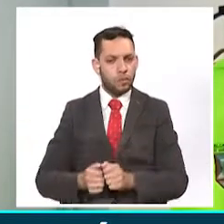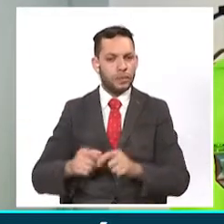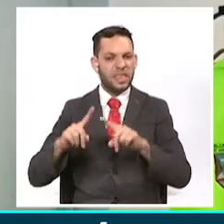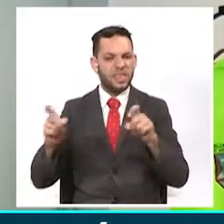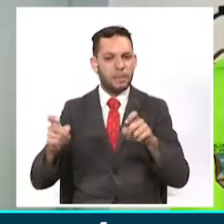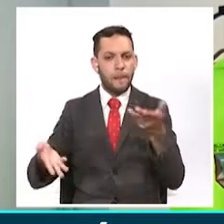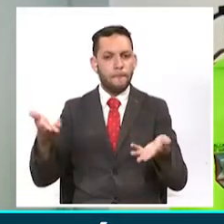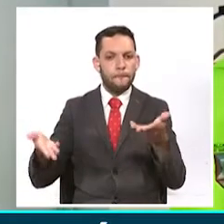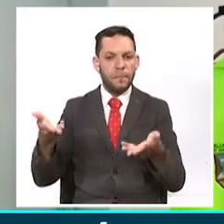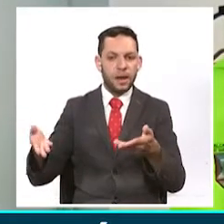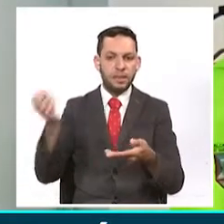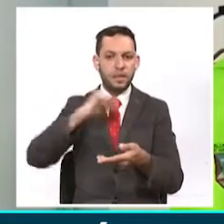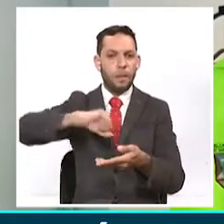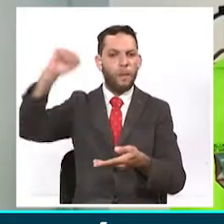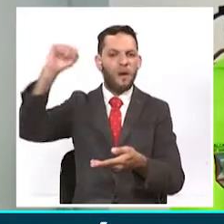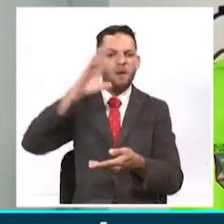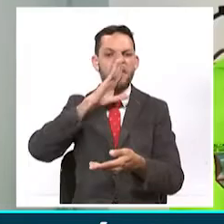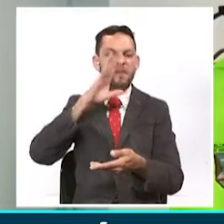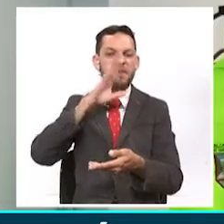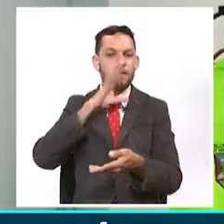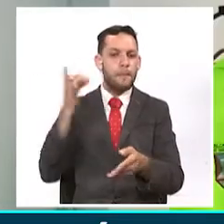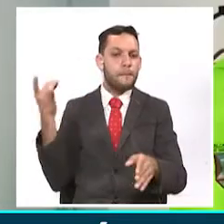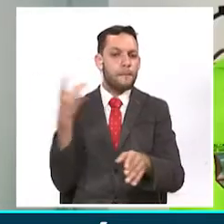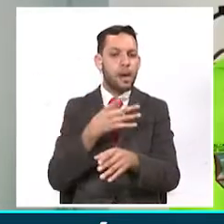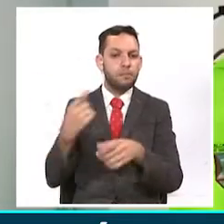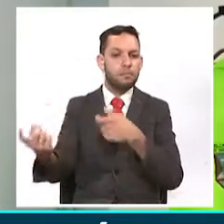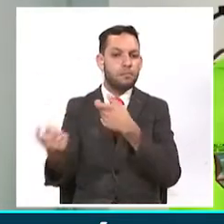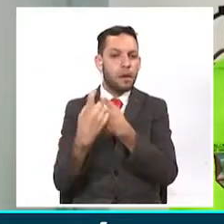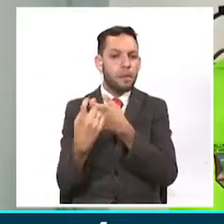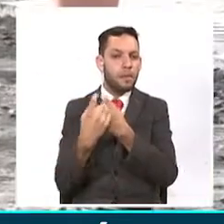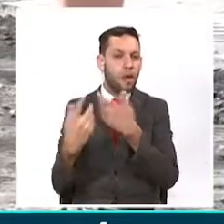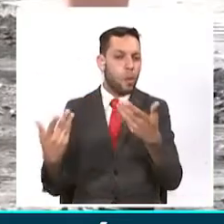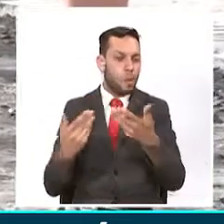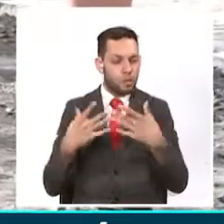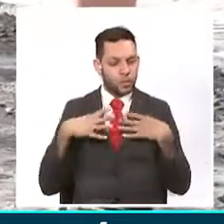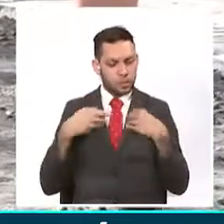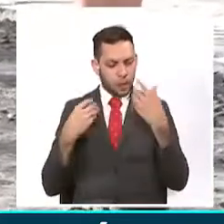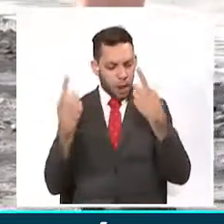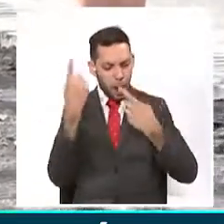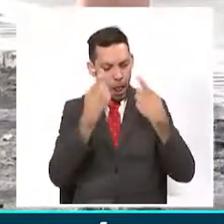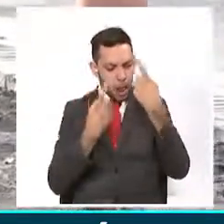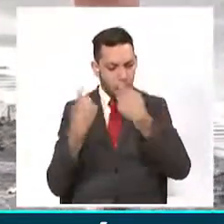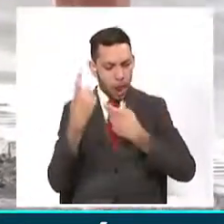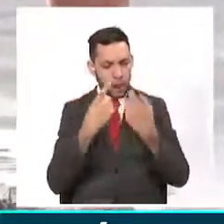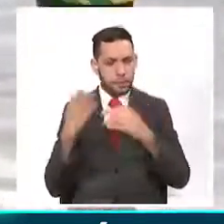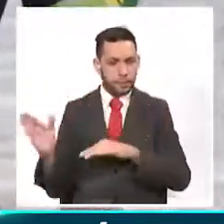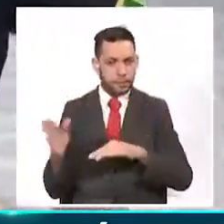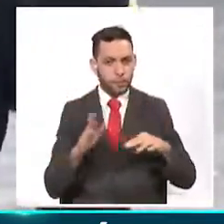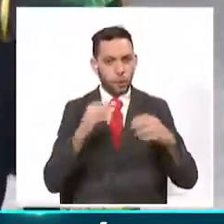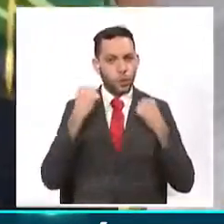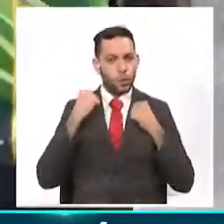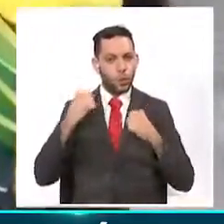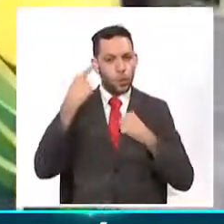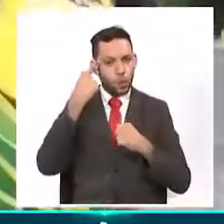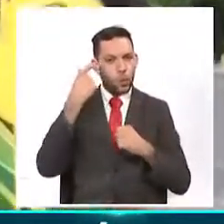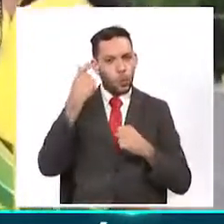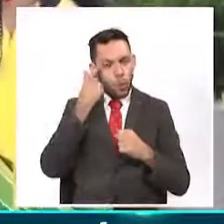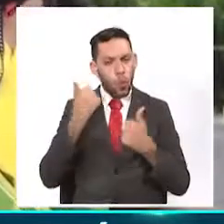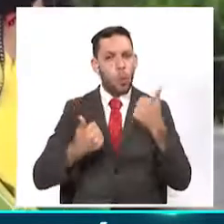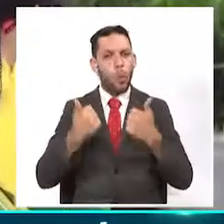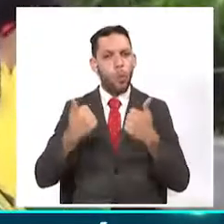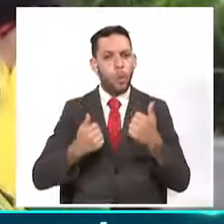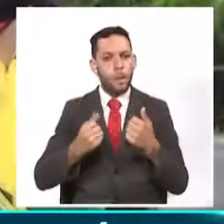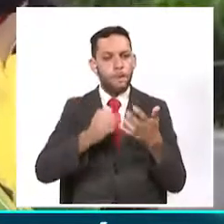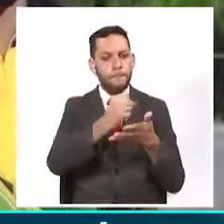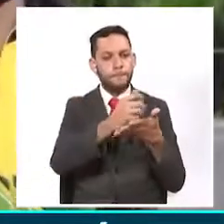balanza para que personas ingresen nuevas a este programa deportivo? El funcionario indicó que el gran reto es decidir cuáles serán los parámetros de